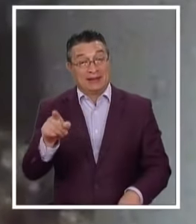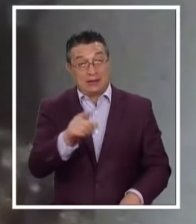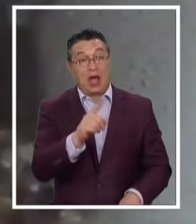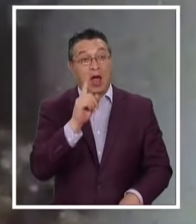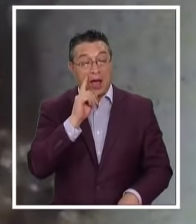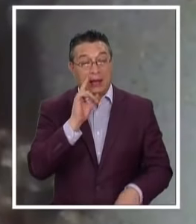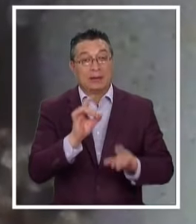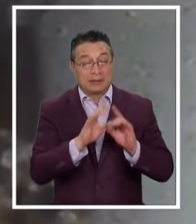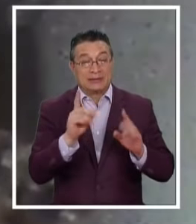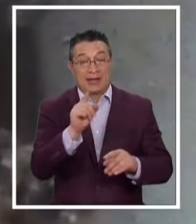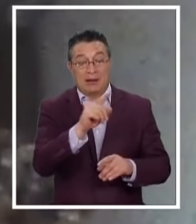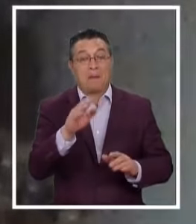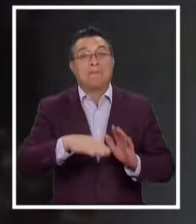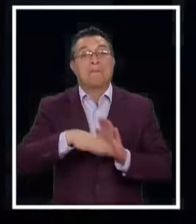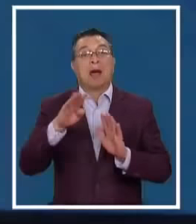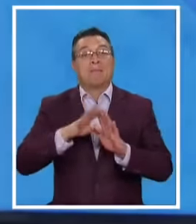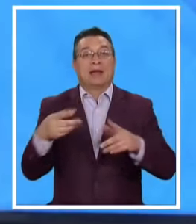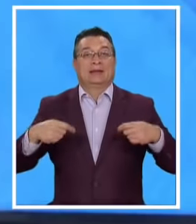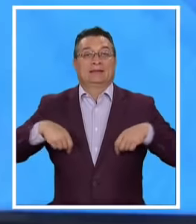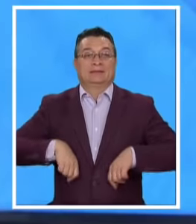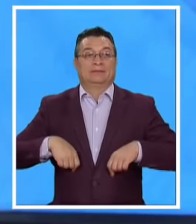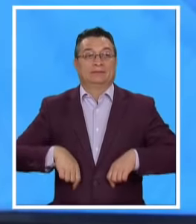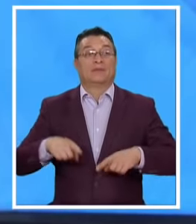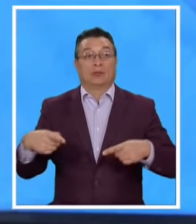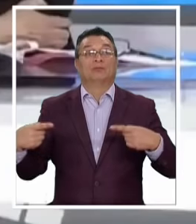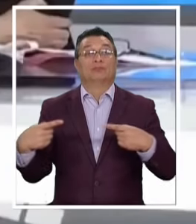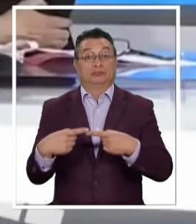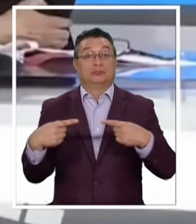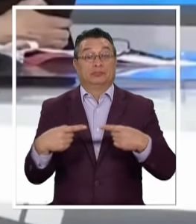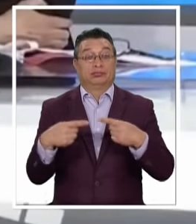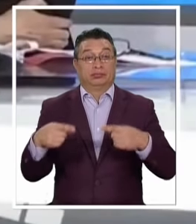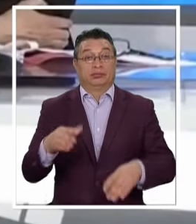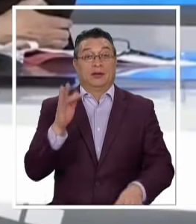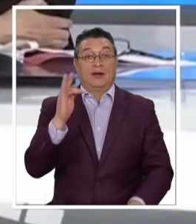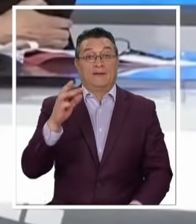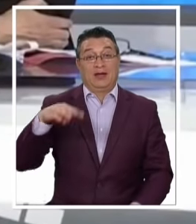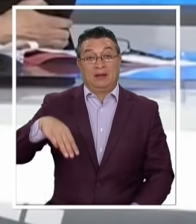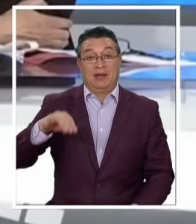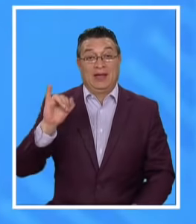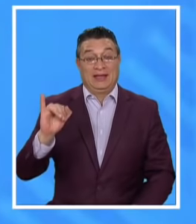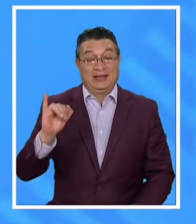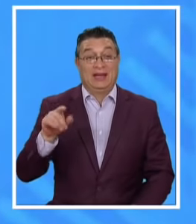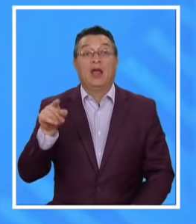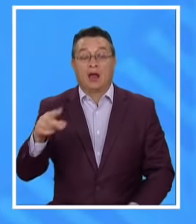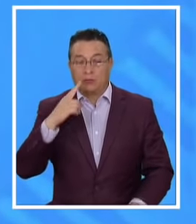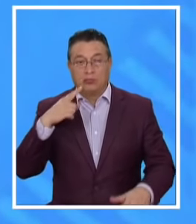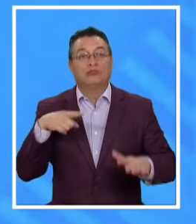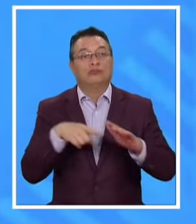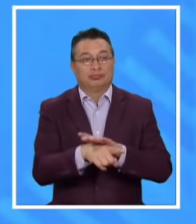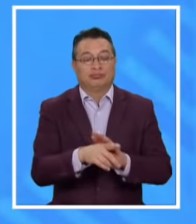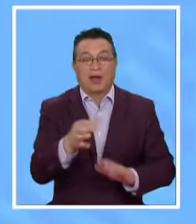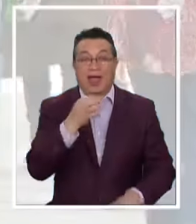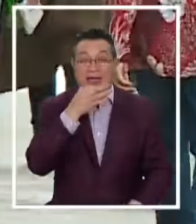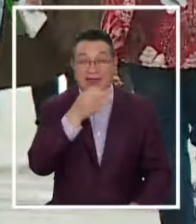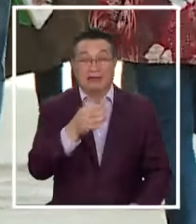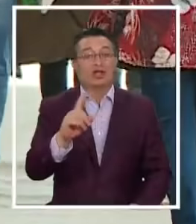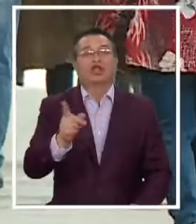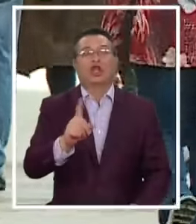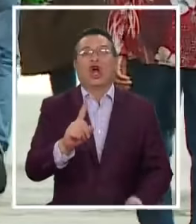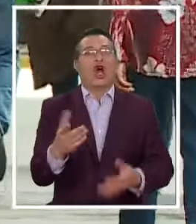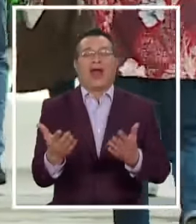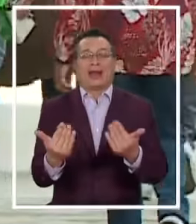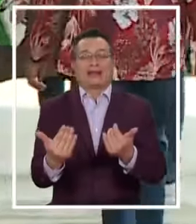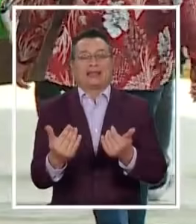Son particularmente gente De mayores ingresos Un debate donde nuevamente El Fondo Monetario Internacional Intervino El organismo cree Que no es